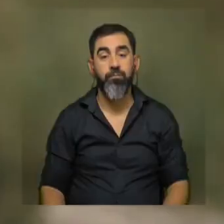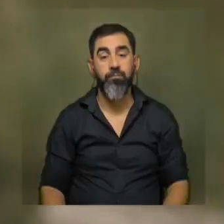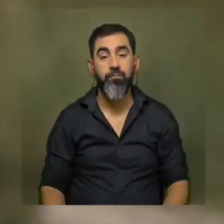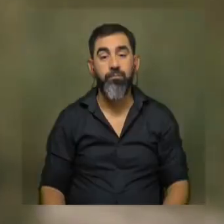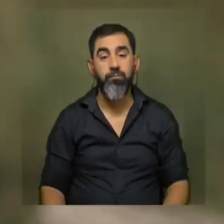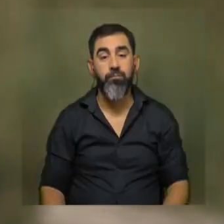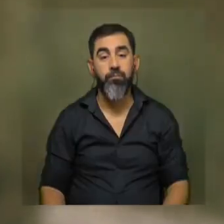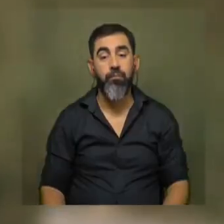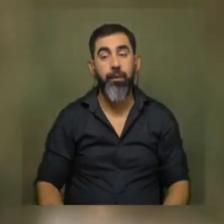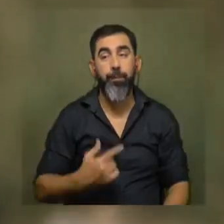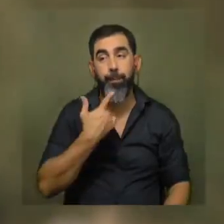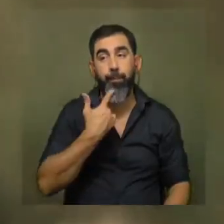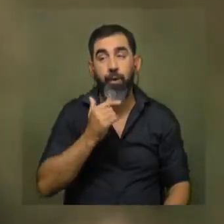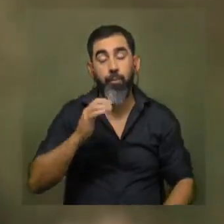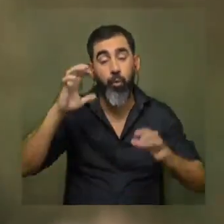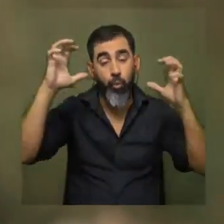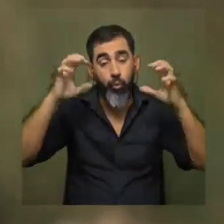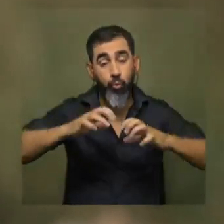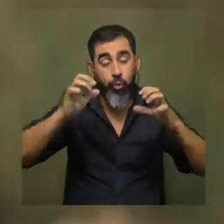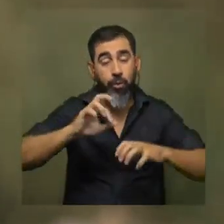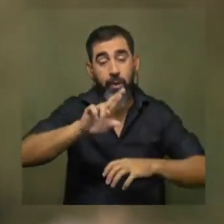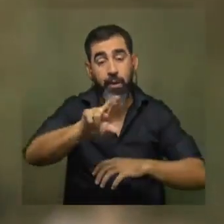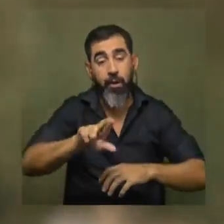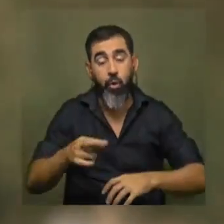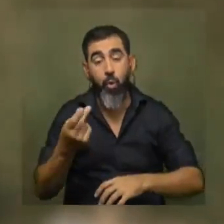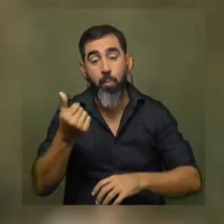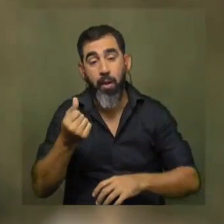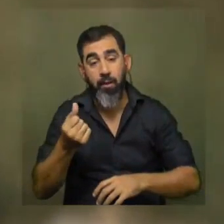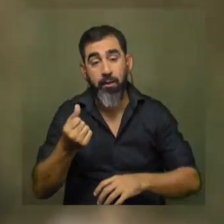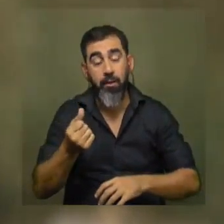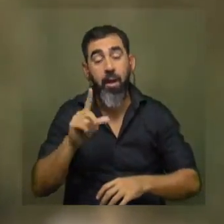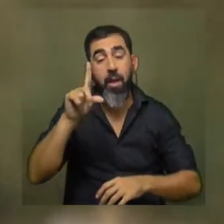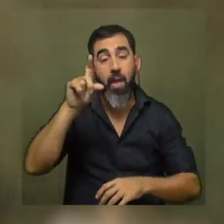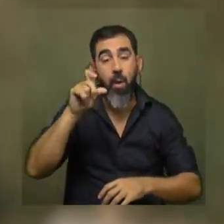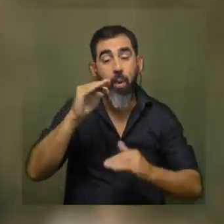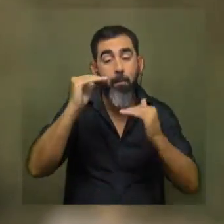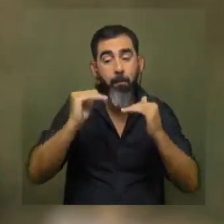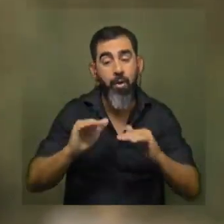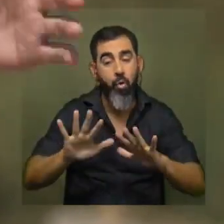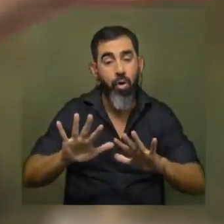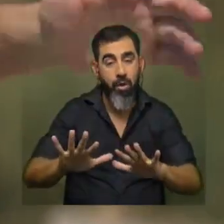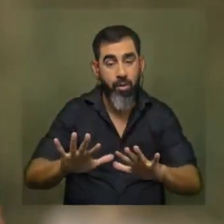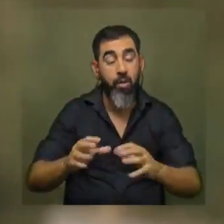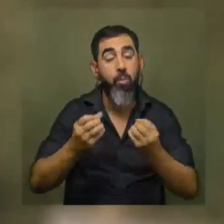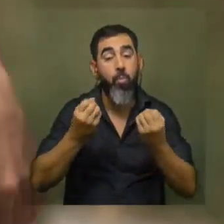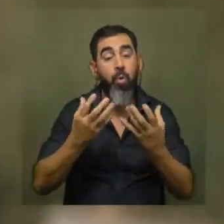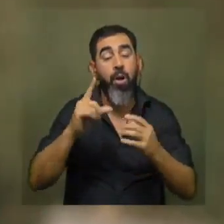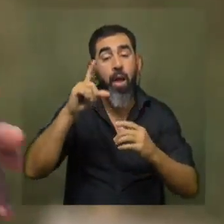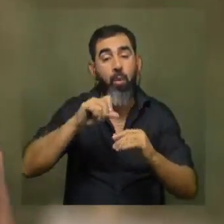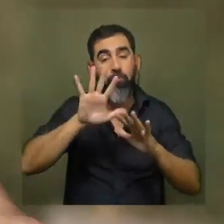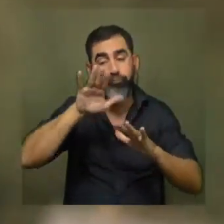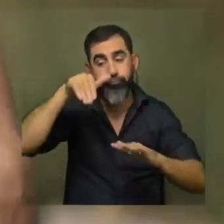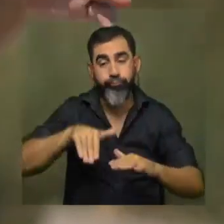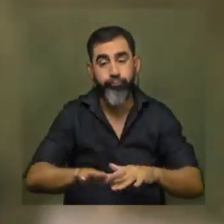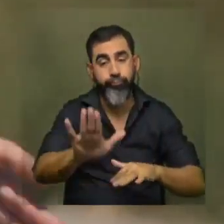Cuando llueve en toda la cuenca del río de la Plata, el tiempo de residencia del agua es menor porque el agua está circulando.